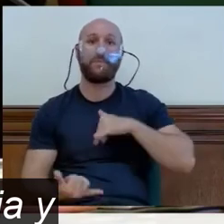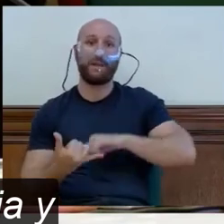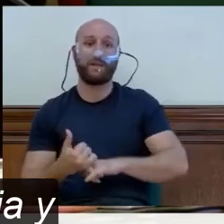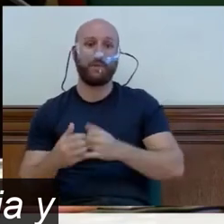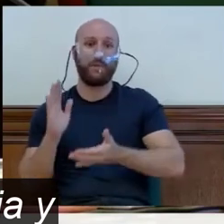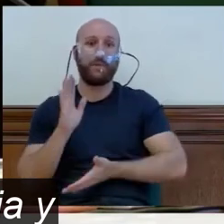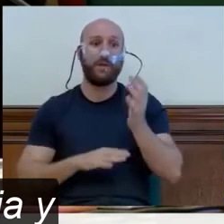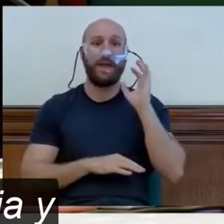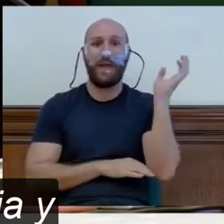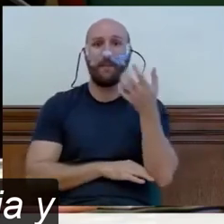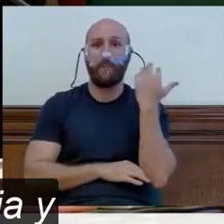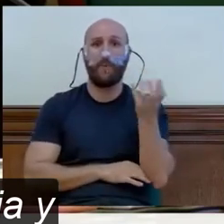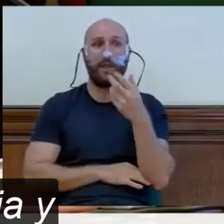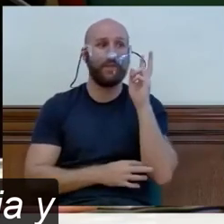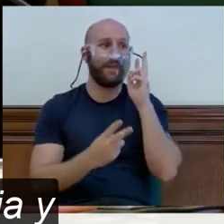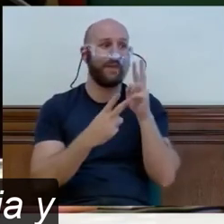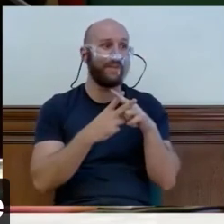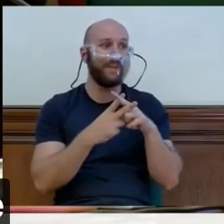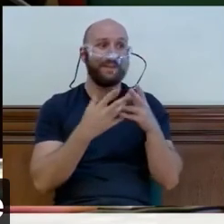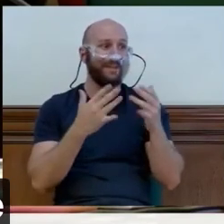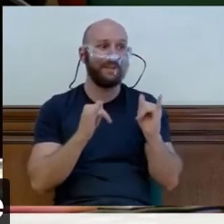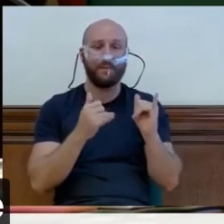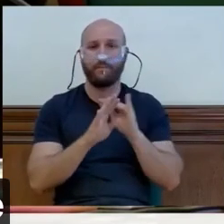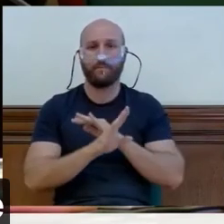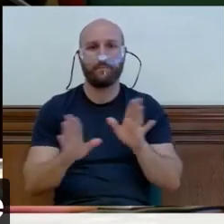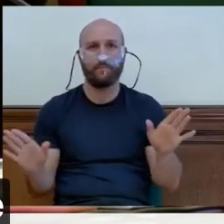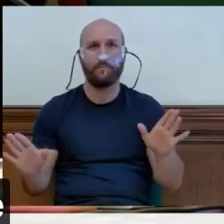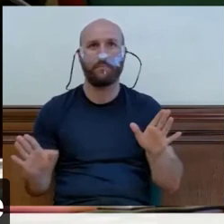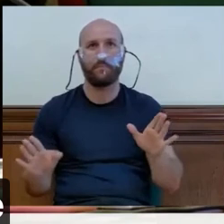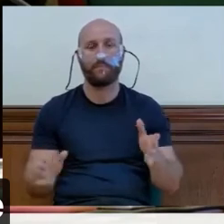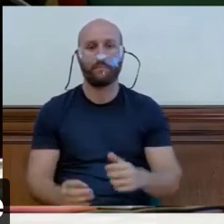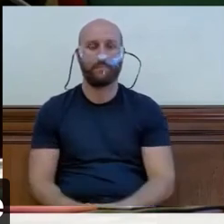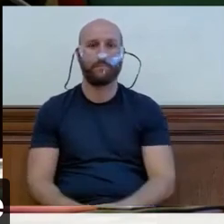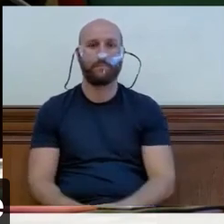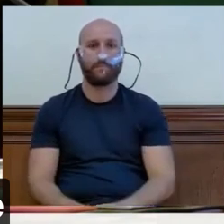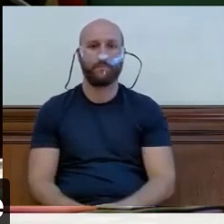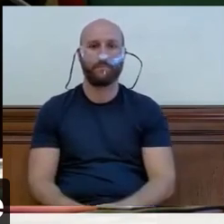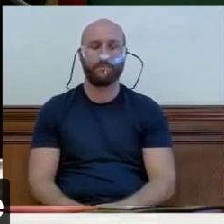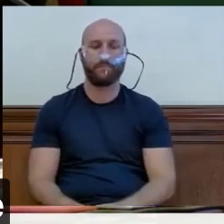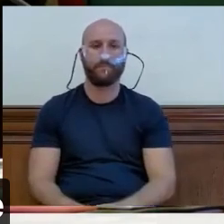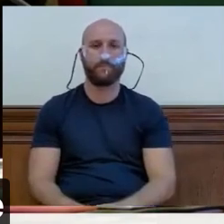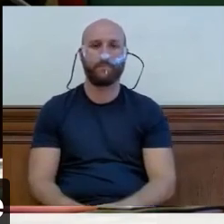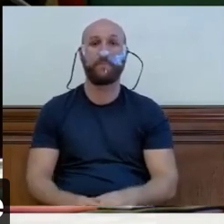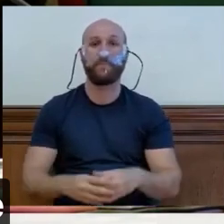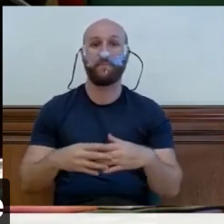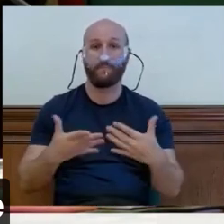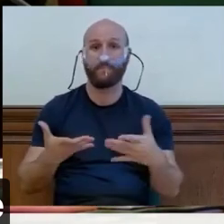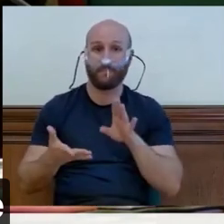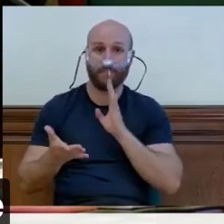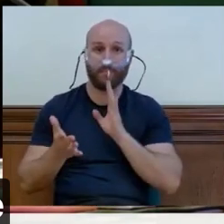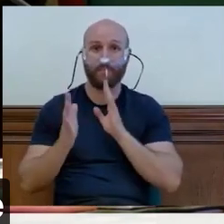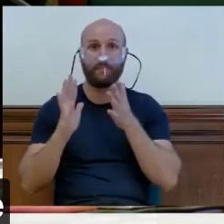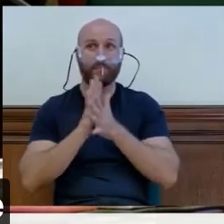y no le he vuelto a ver. O no me digan ustedes que esto, que esto, se